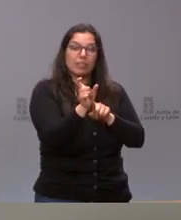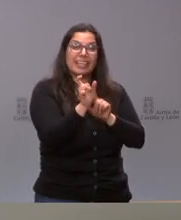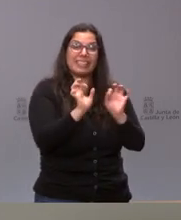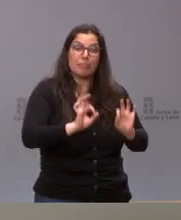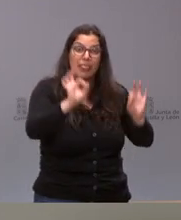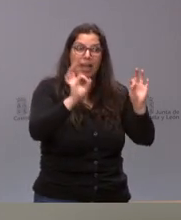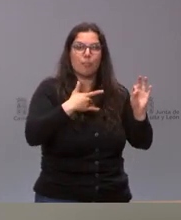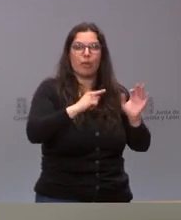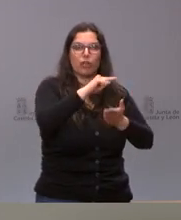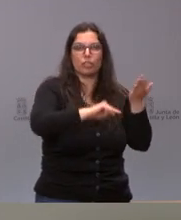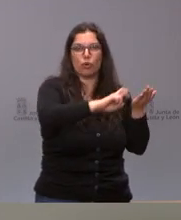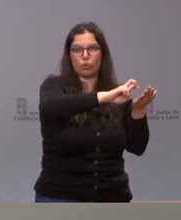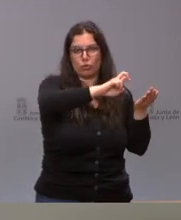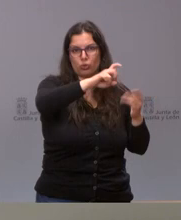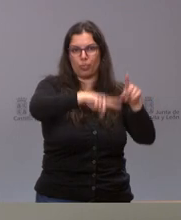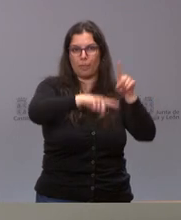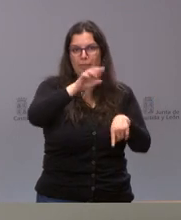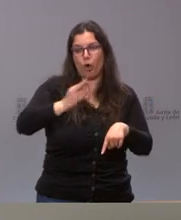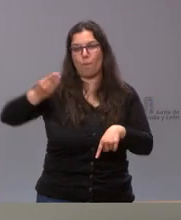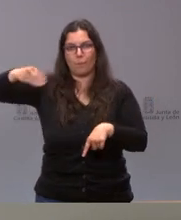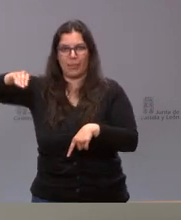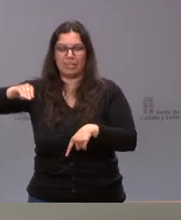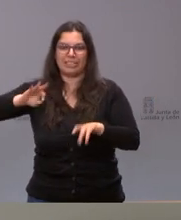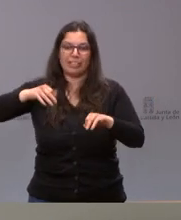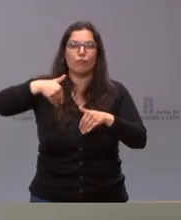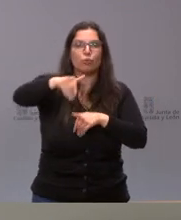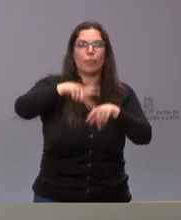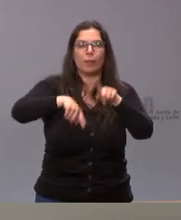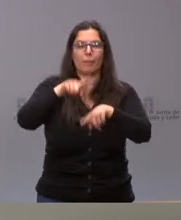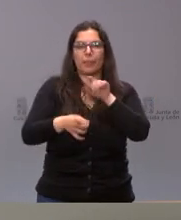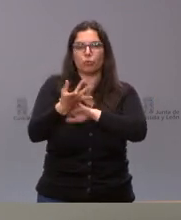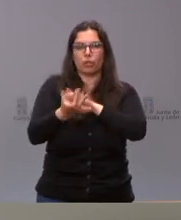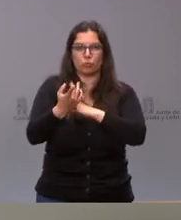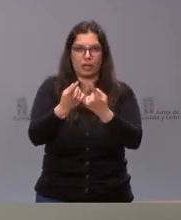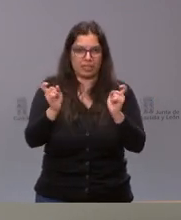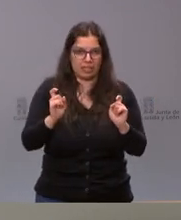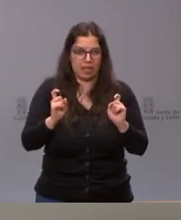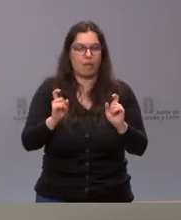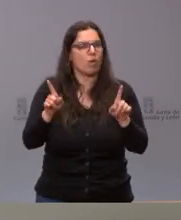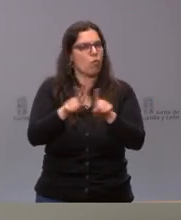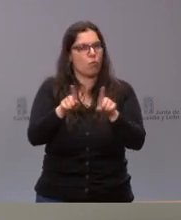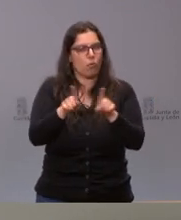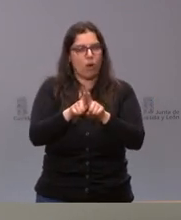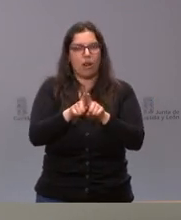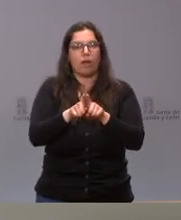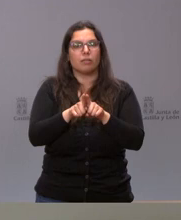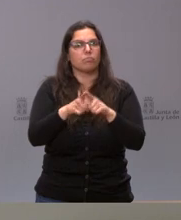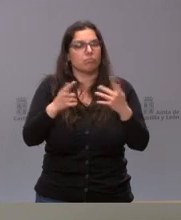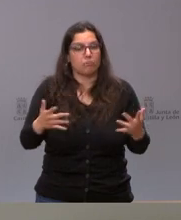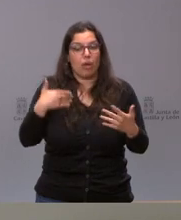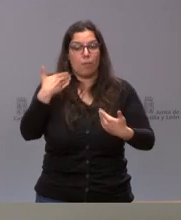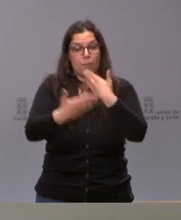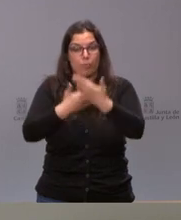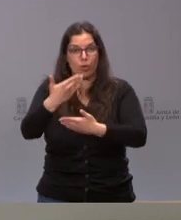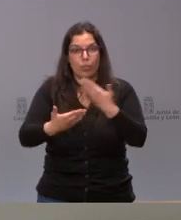ir en contratos diferenciados o en complementos del mismo un poco más adelante a medida que lo habíamos definiendo no obstante lo cual lógicamente en el proceso de